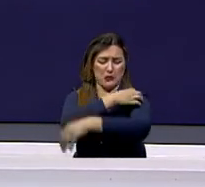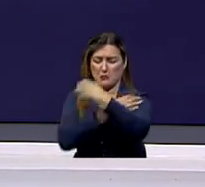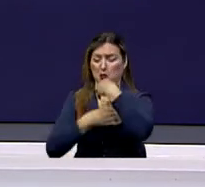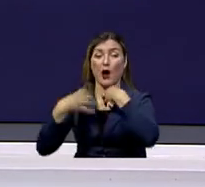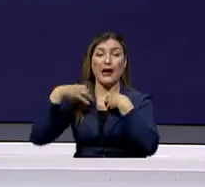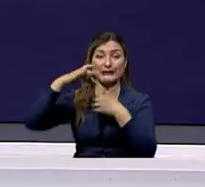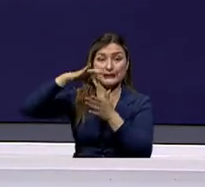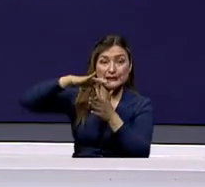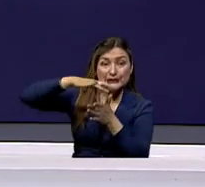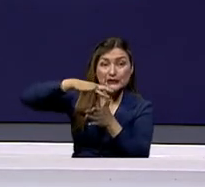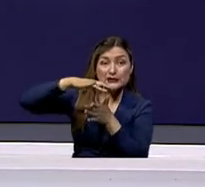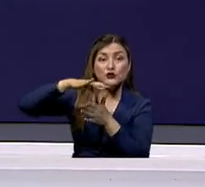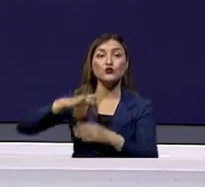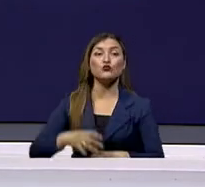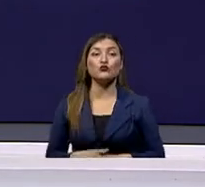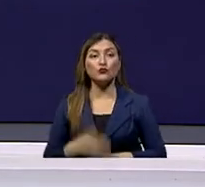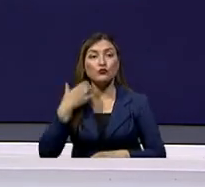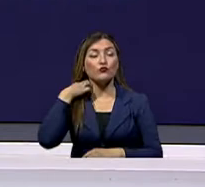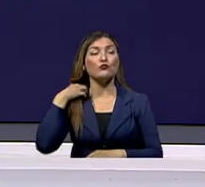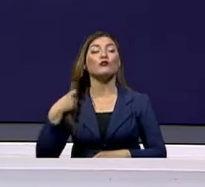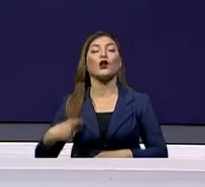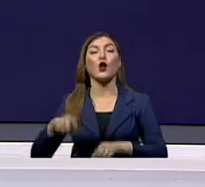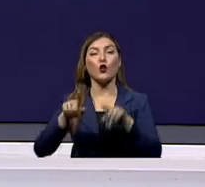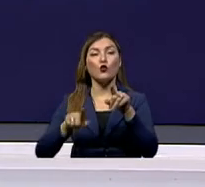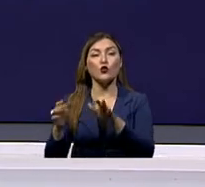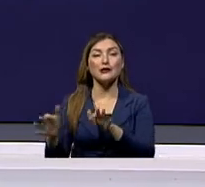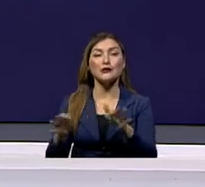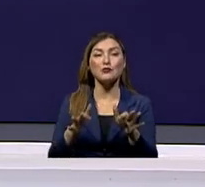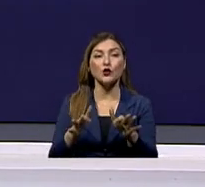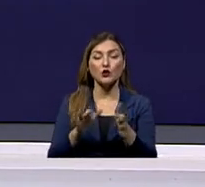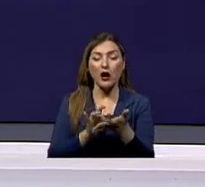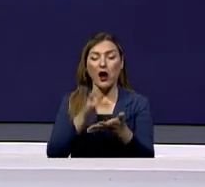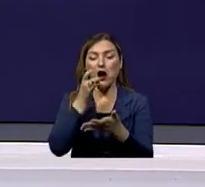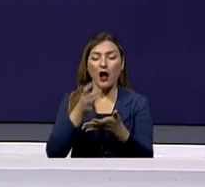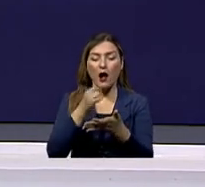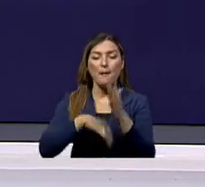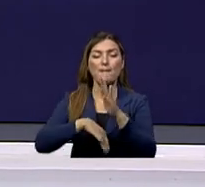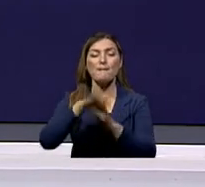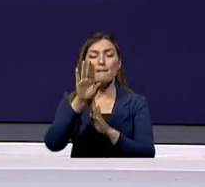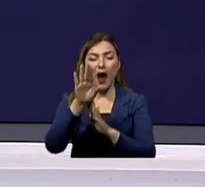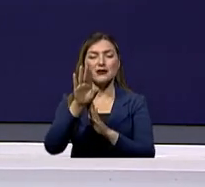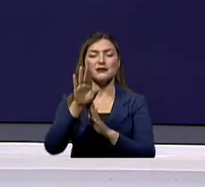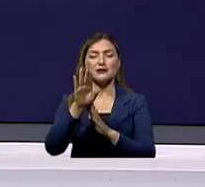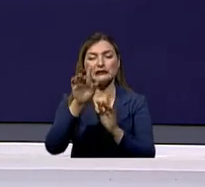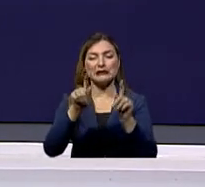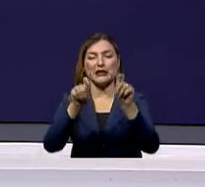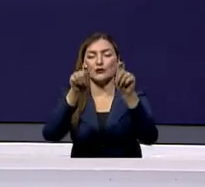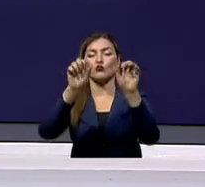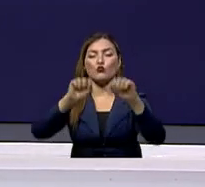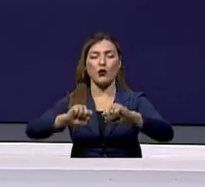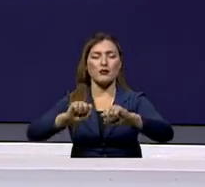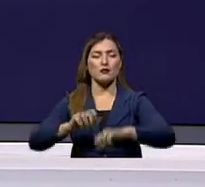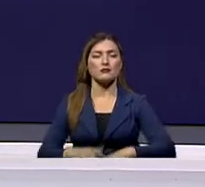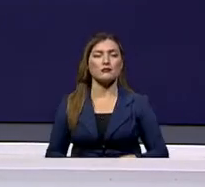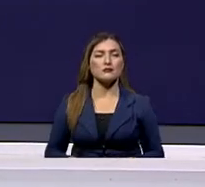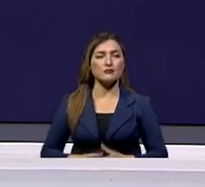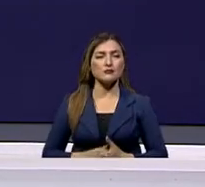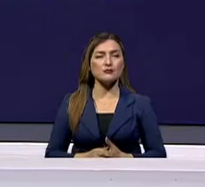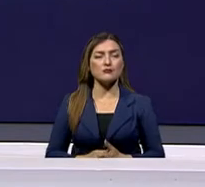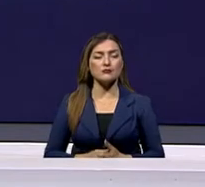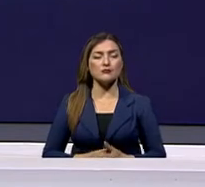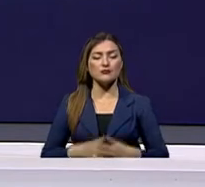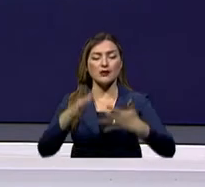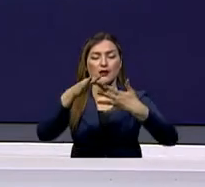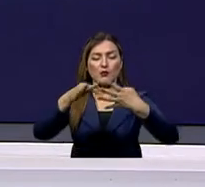hay veces que podemos asociar el uso de ciertos tratamientos con mayor aparición de este tipo de cáncer. Pero vean ustedes que los tipos de